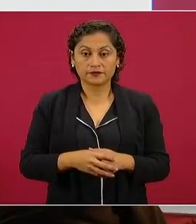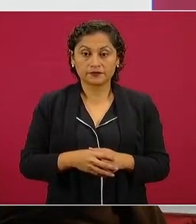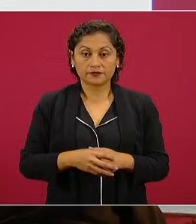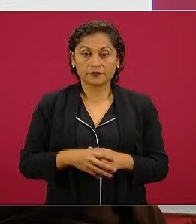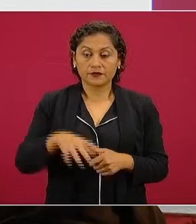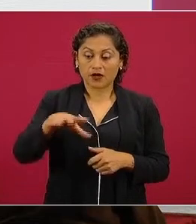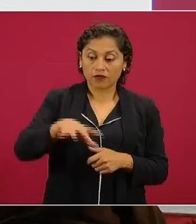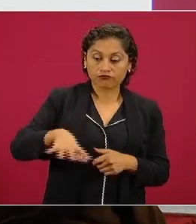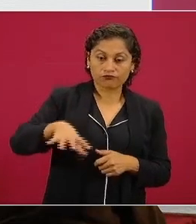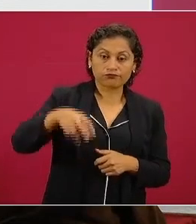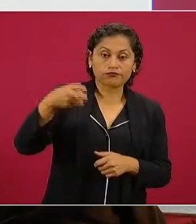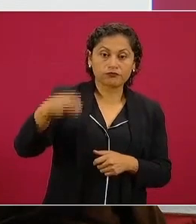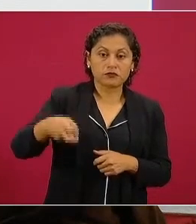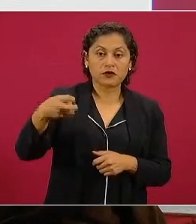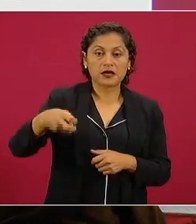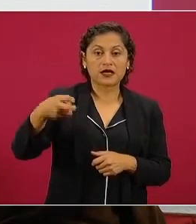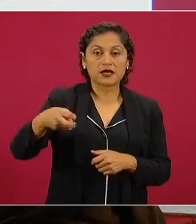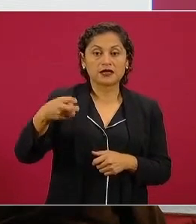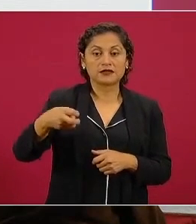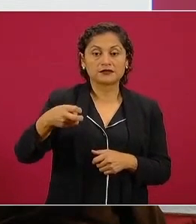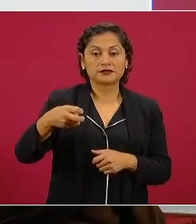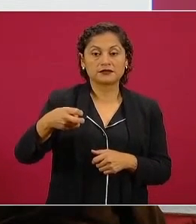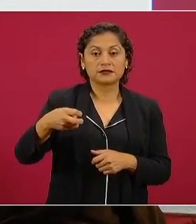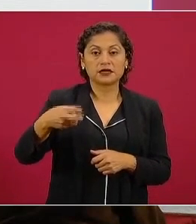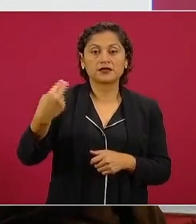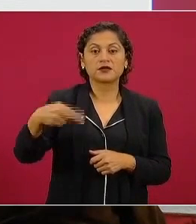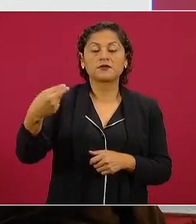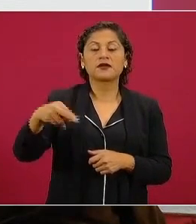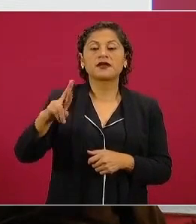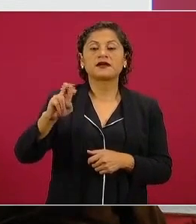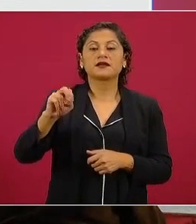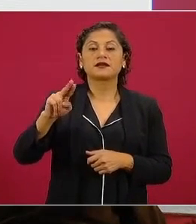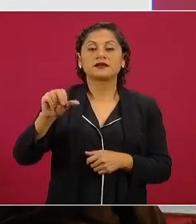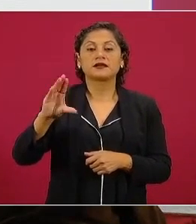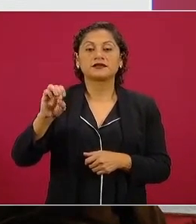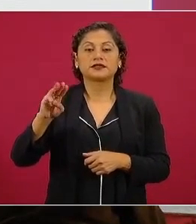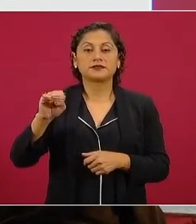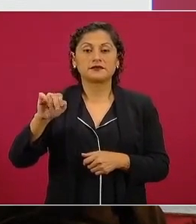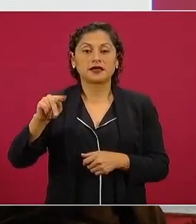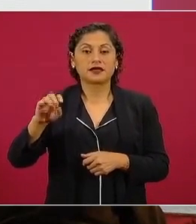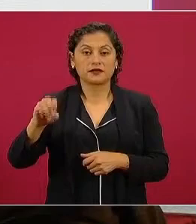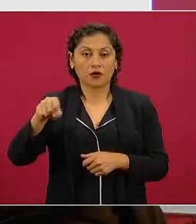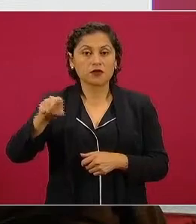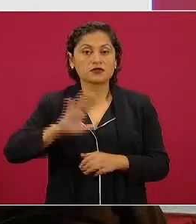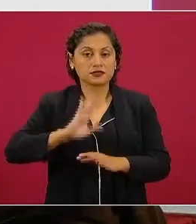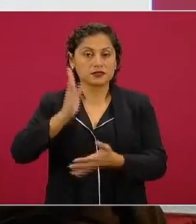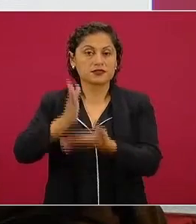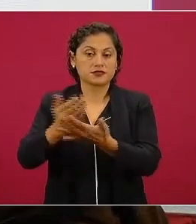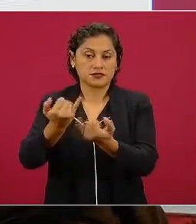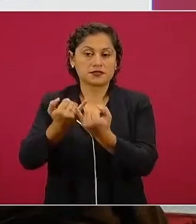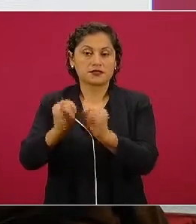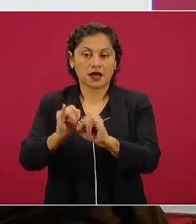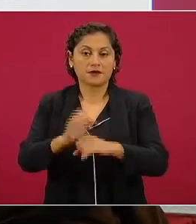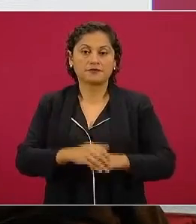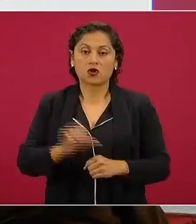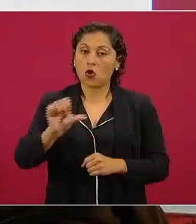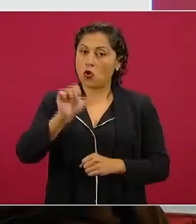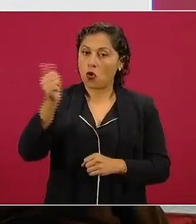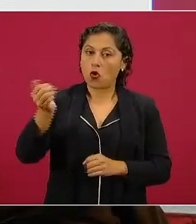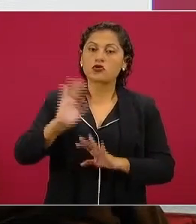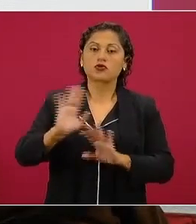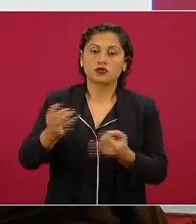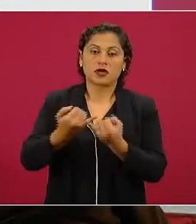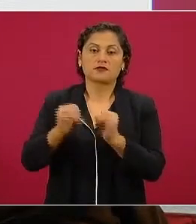famosa Renacimiento y aquí también estuvimos ya inaugurando en